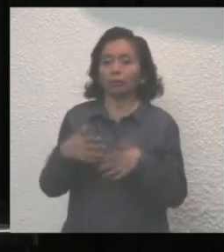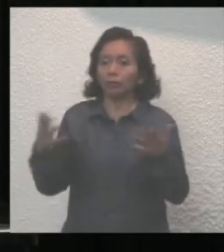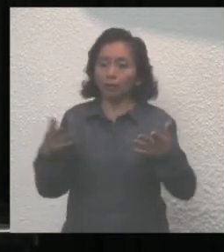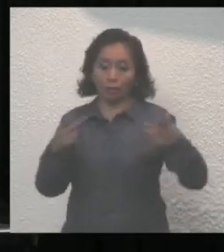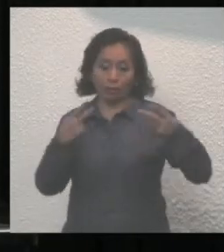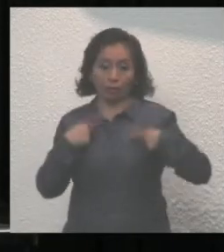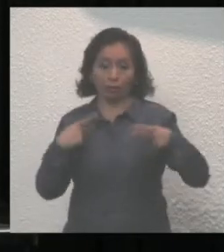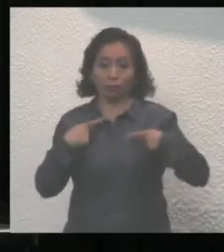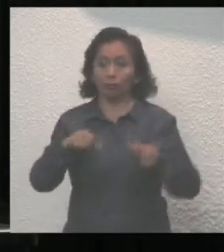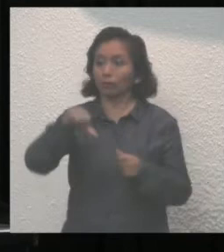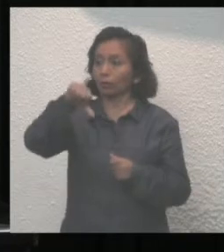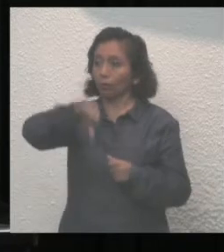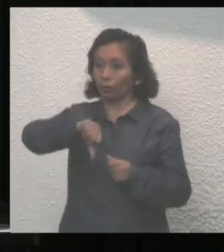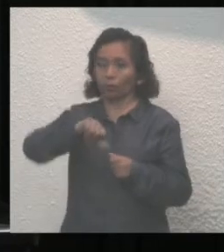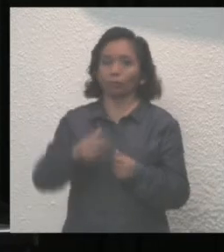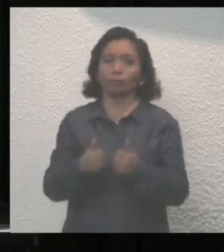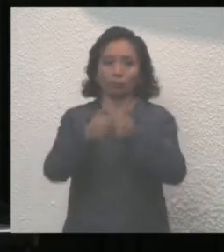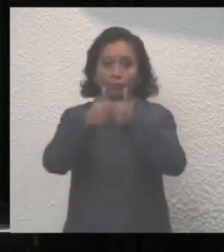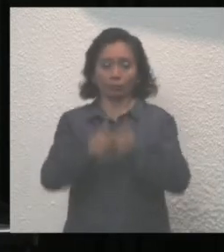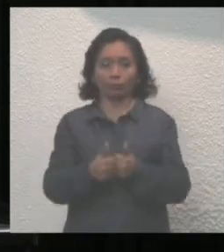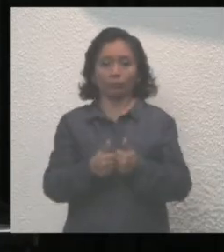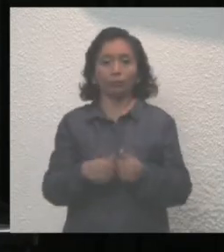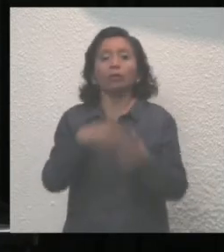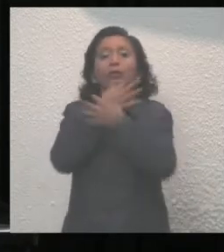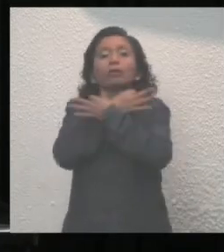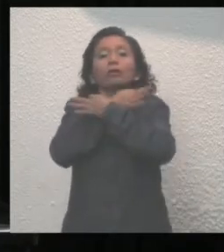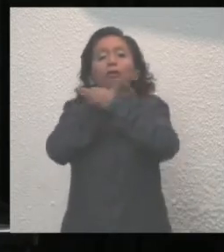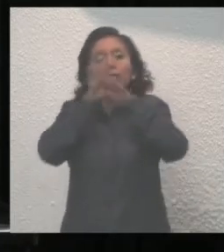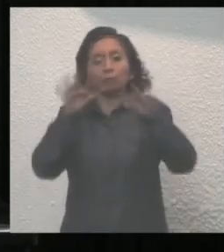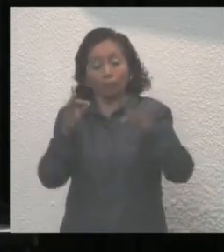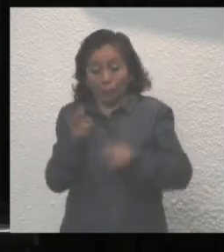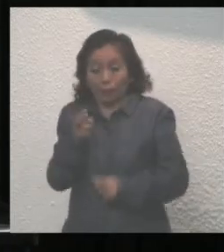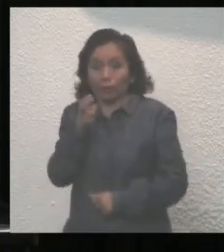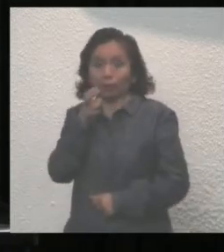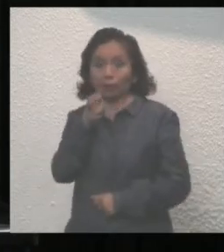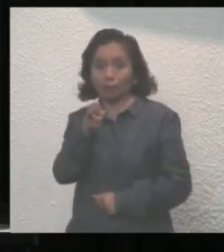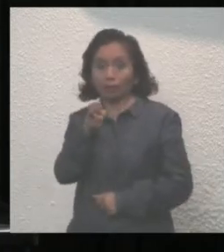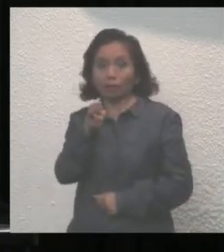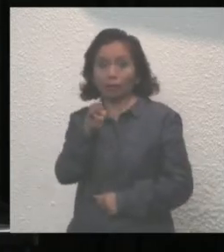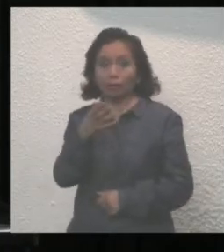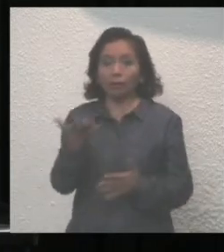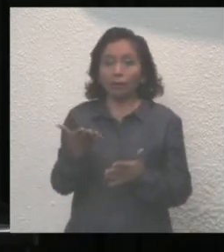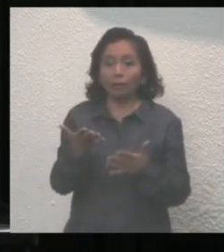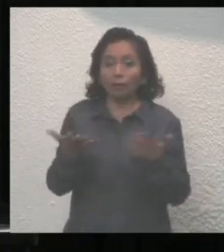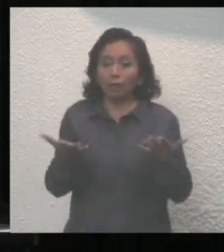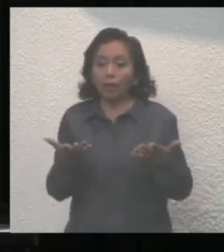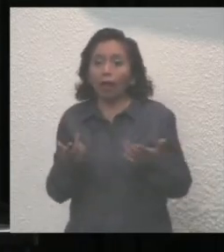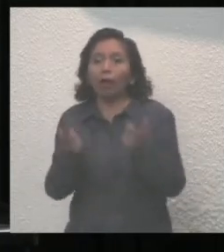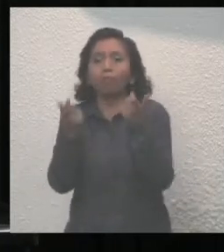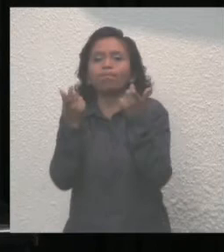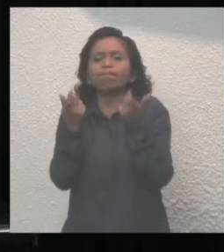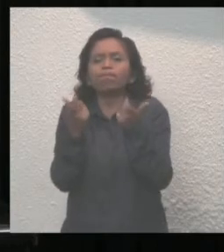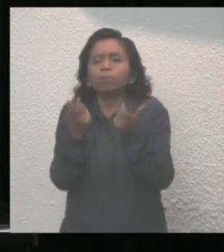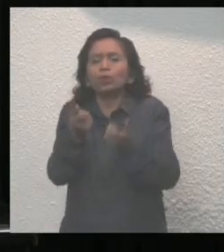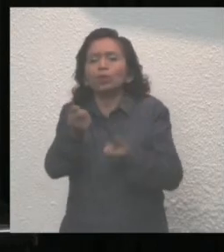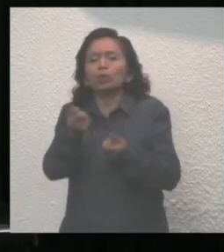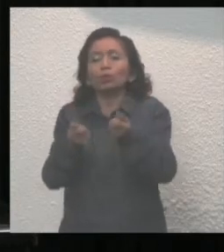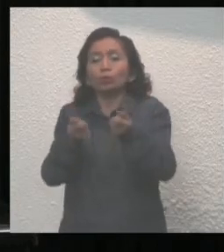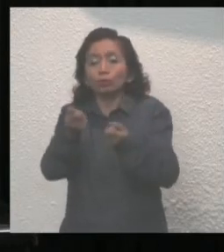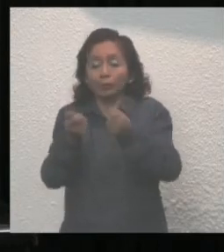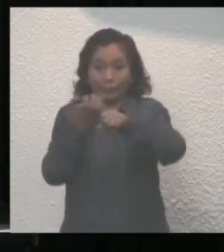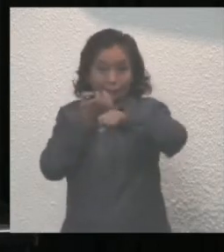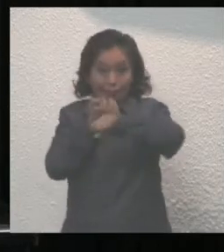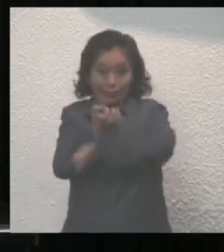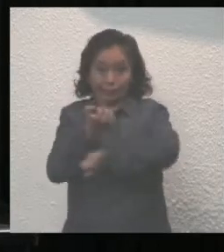que hoy está aquí presente del informe sobre el Estado que guarda la Administración Pública Estatal.